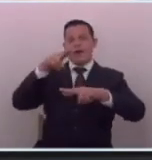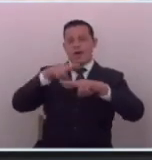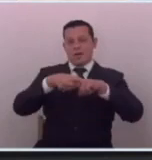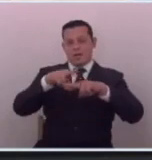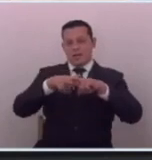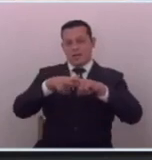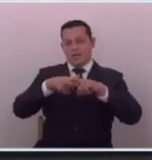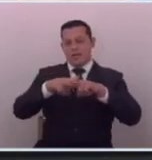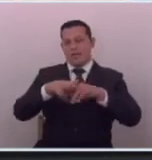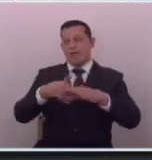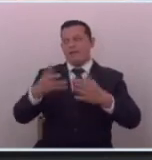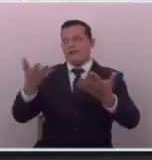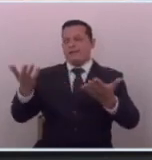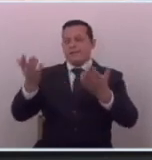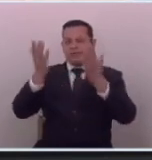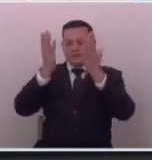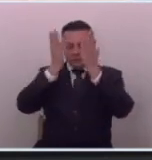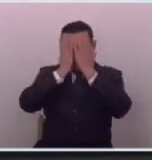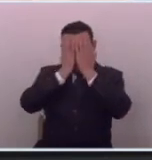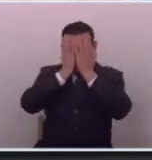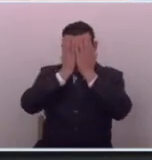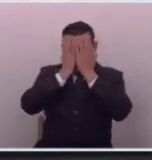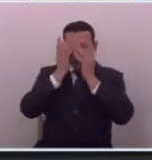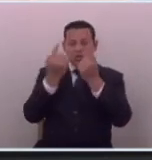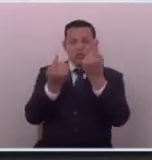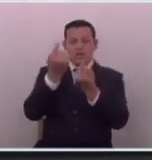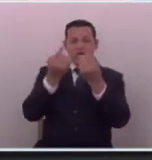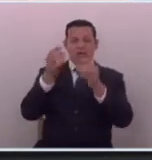que fuente digo yo más confiable